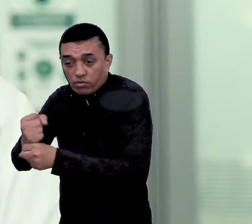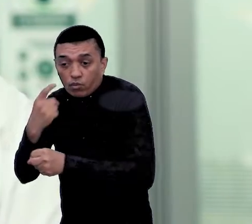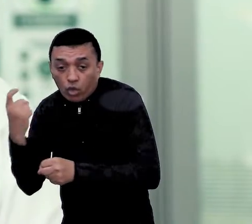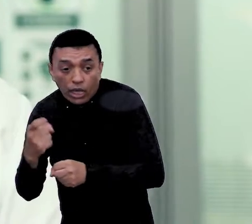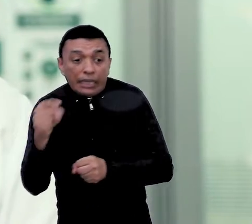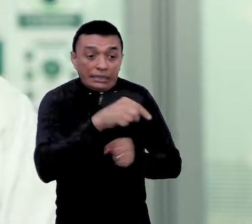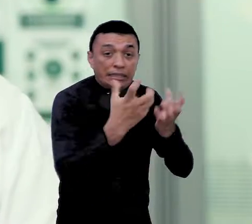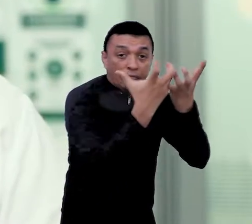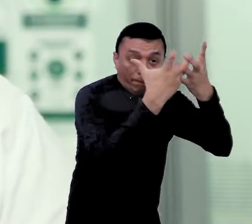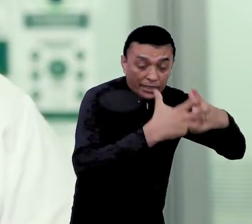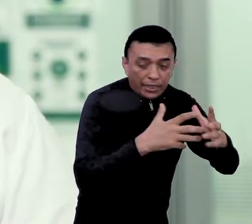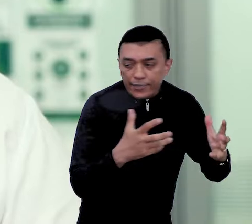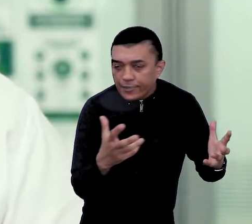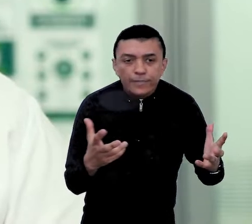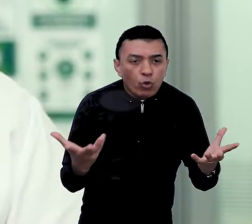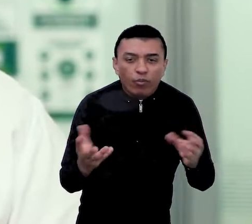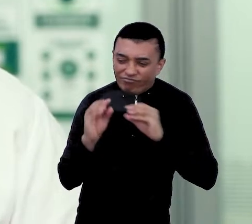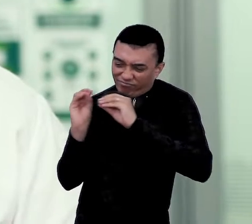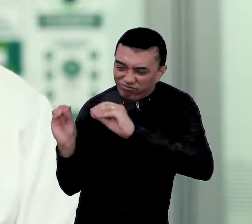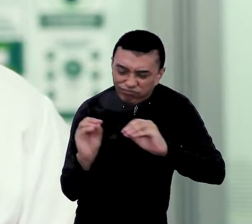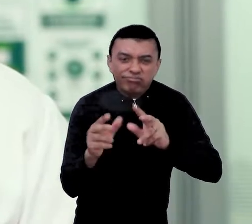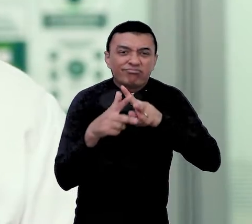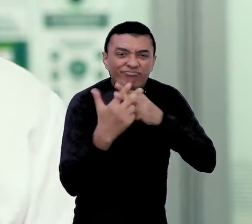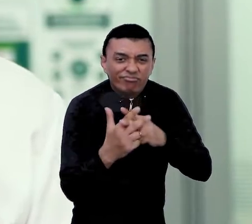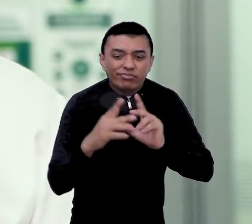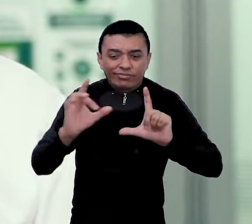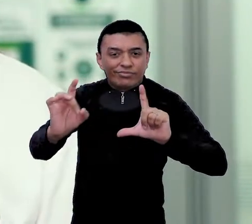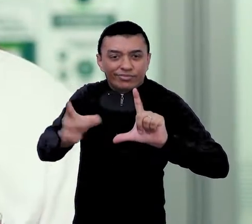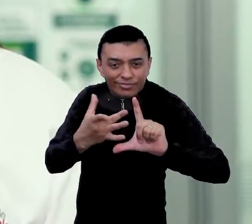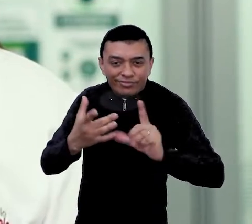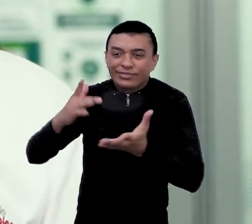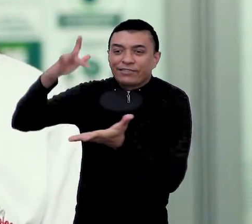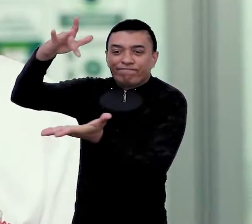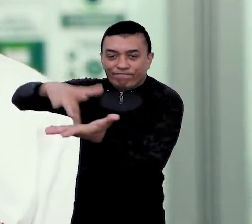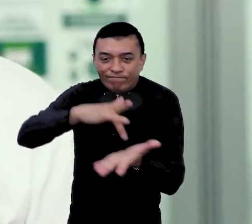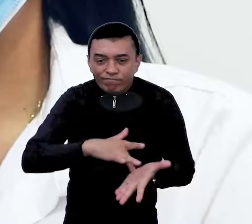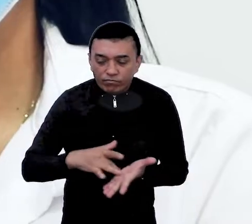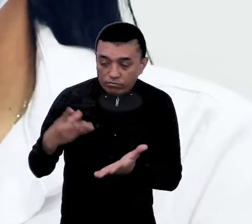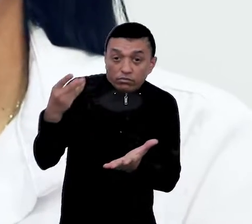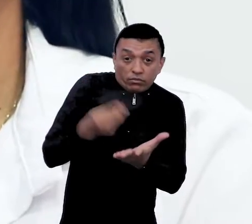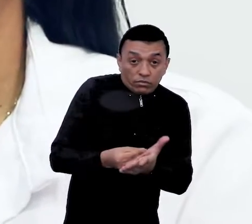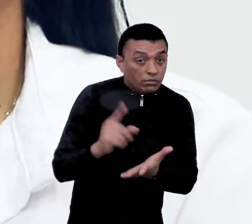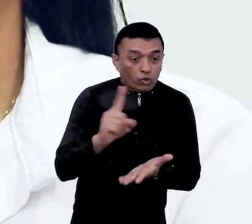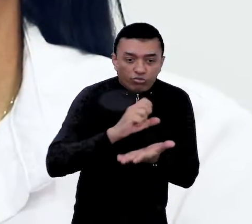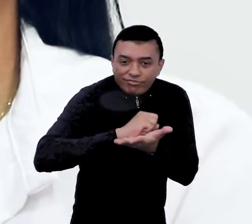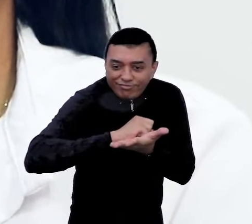oferentes como demandantes, con capacitaciones, talleres y seminarios, tanto virtuales como presenciales y sin ningún tipo de costo.